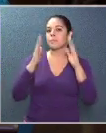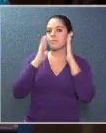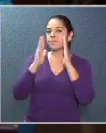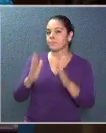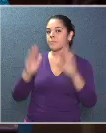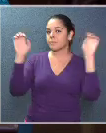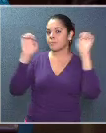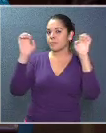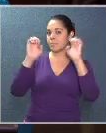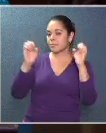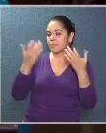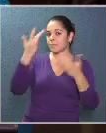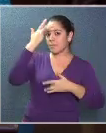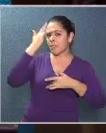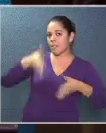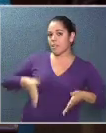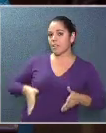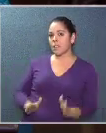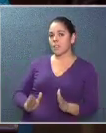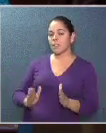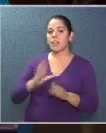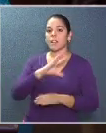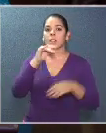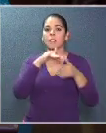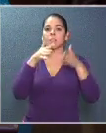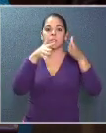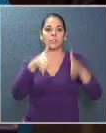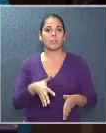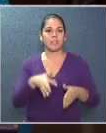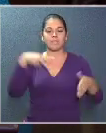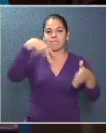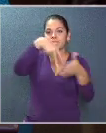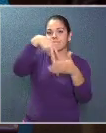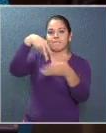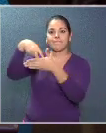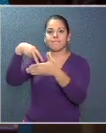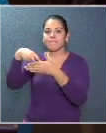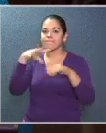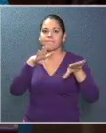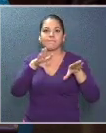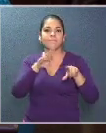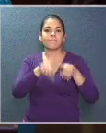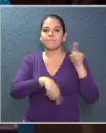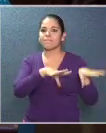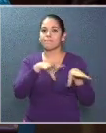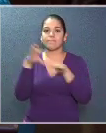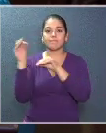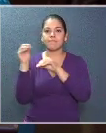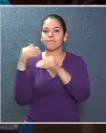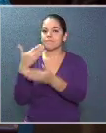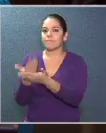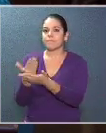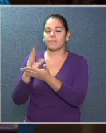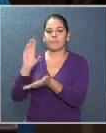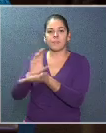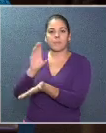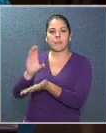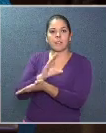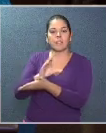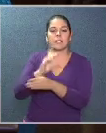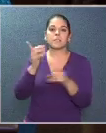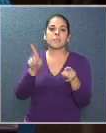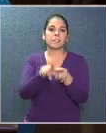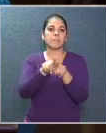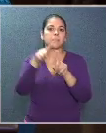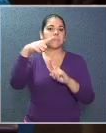emergencias médicas de sus hijos. Los estudiantes se quedan atrapados en medio de la carretera en el bus escolar. Ni qué decir de